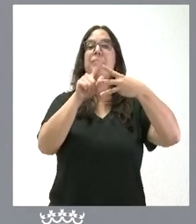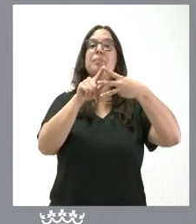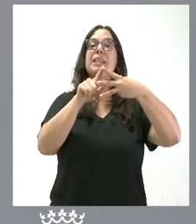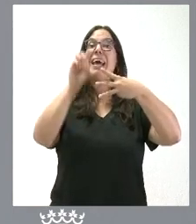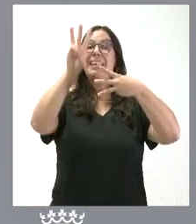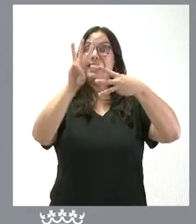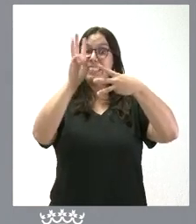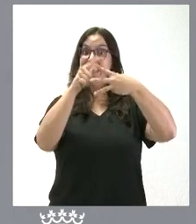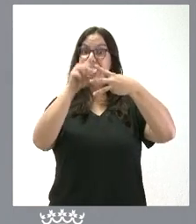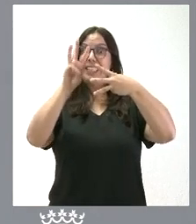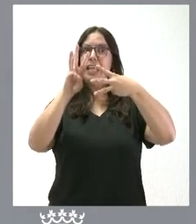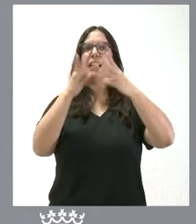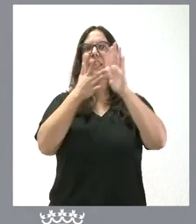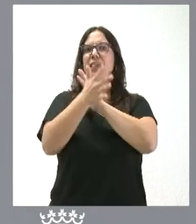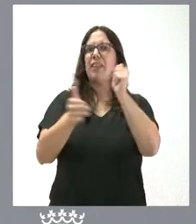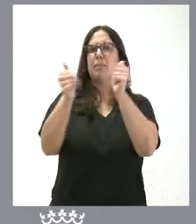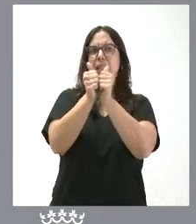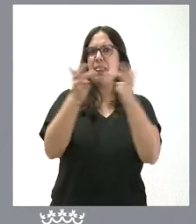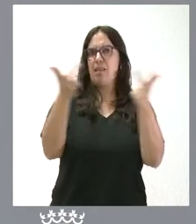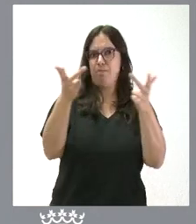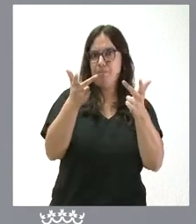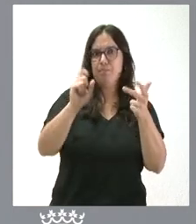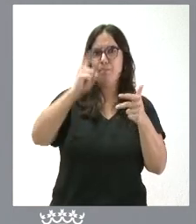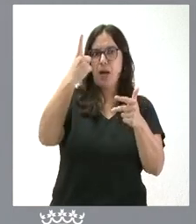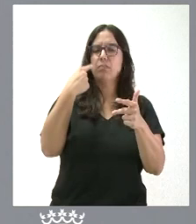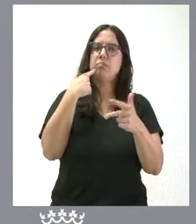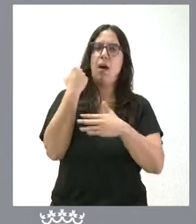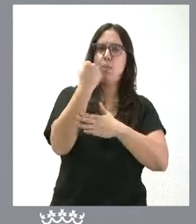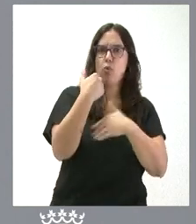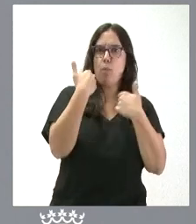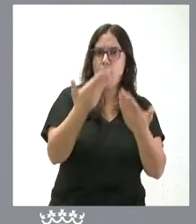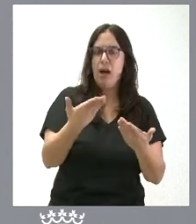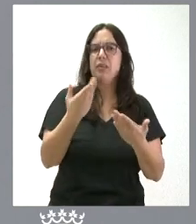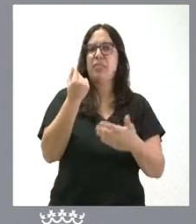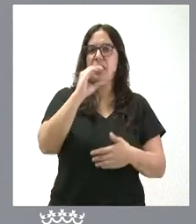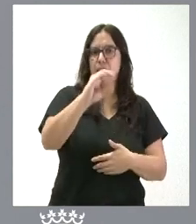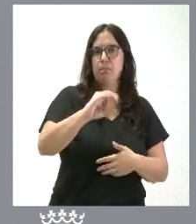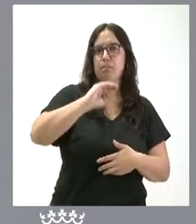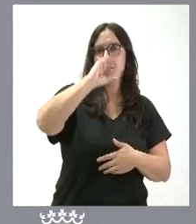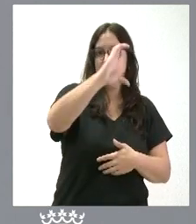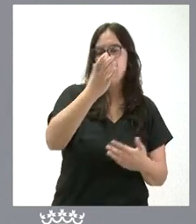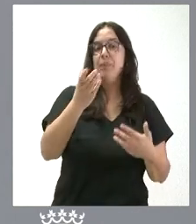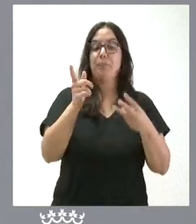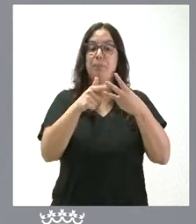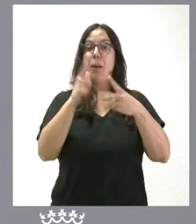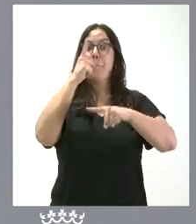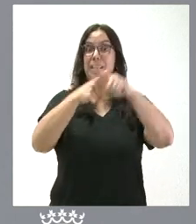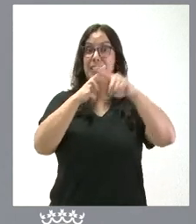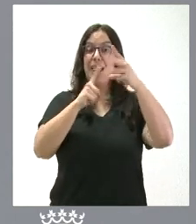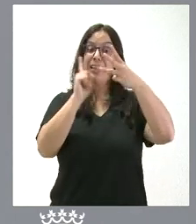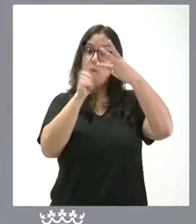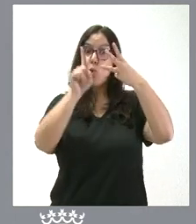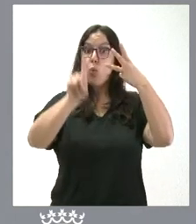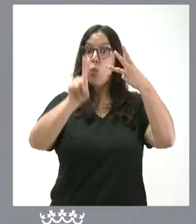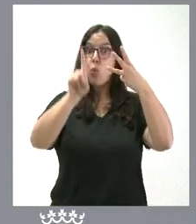grado más avanzado de dependencia y también el que exige mayor aportación económica. El grado 2 es el grado intermedio y el grado 1